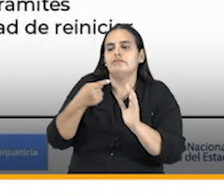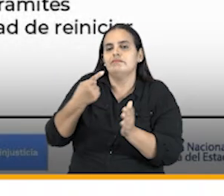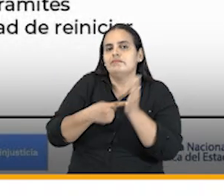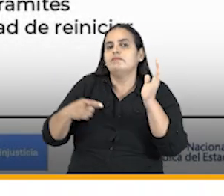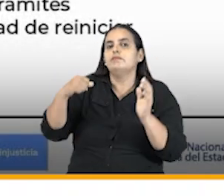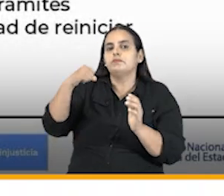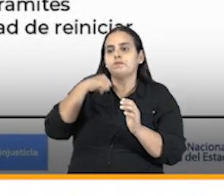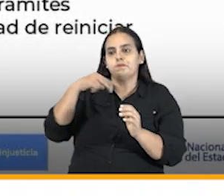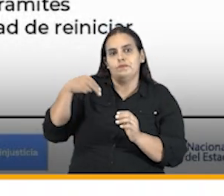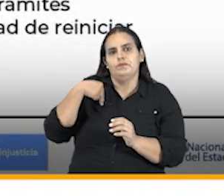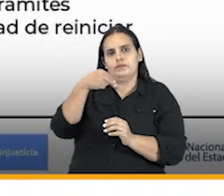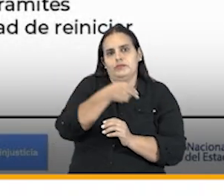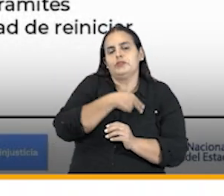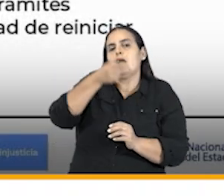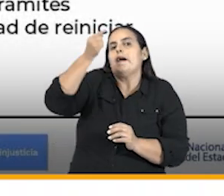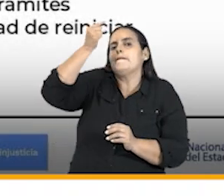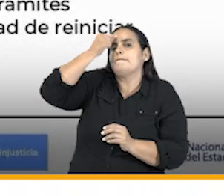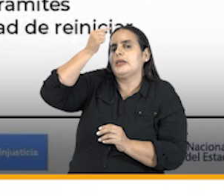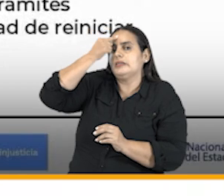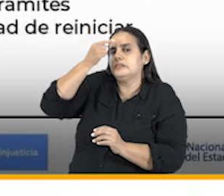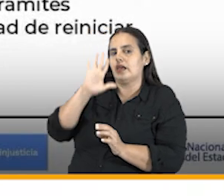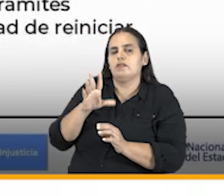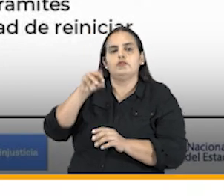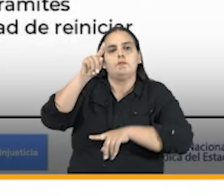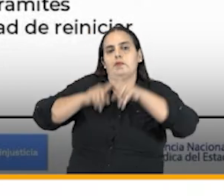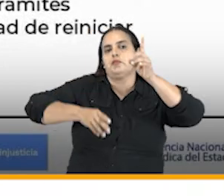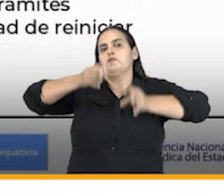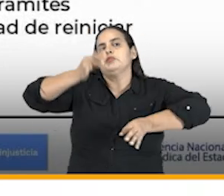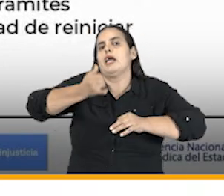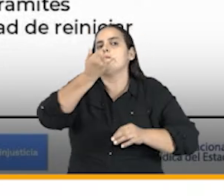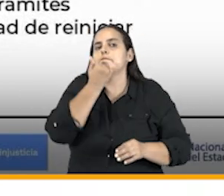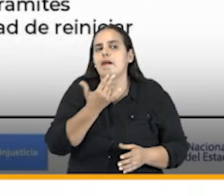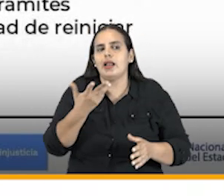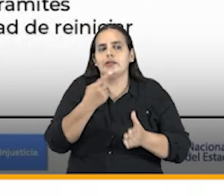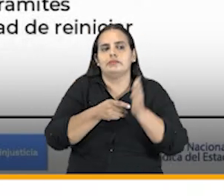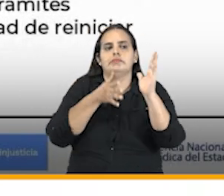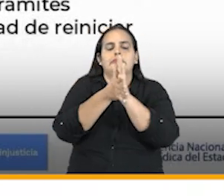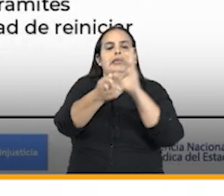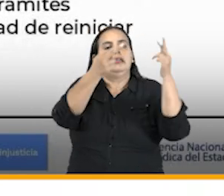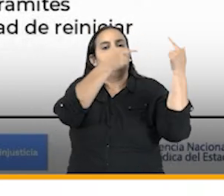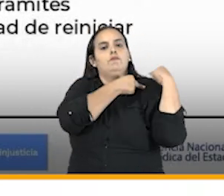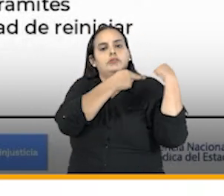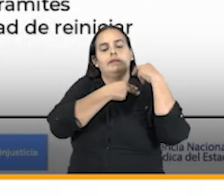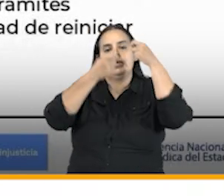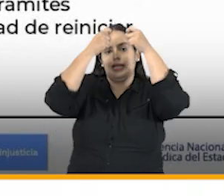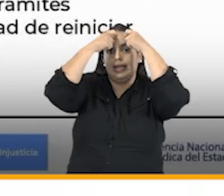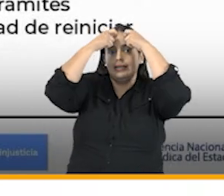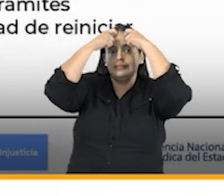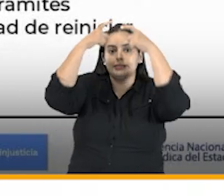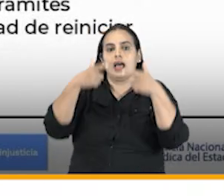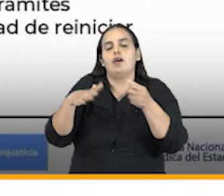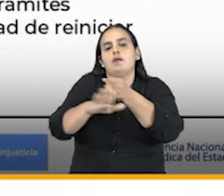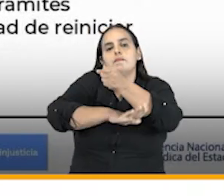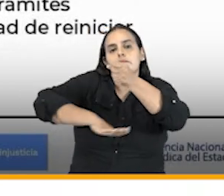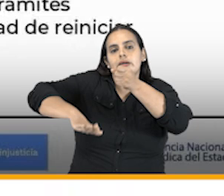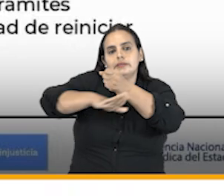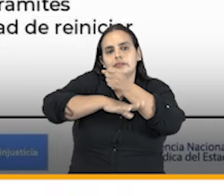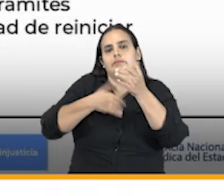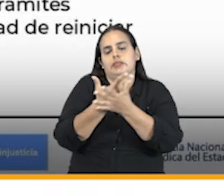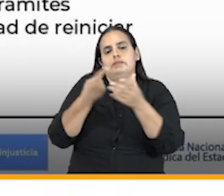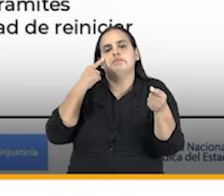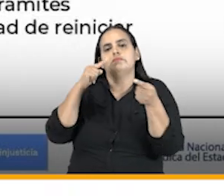manera a nuestro concepto injusta le había endilgado responsabilidad al Estado básicamente o